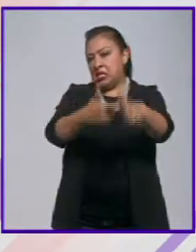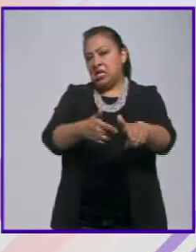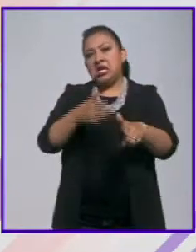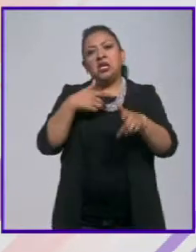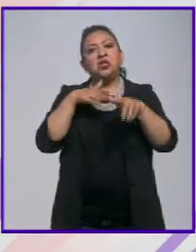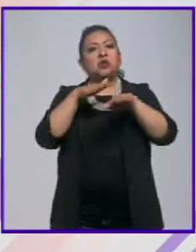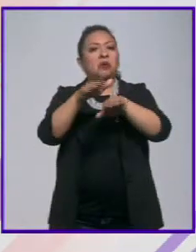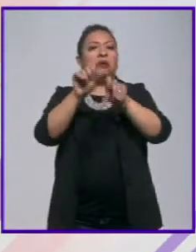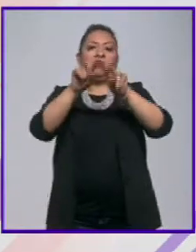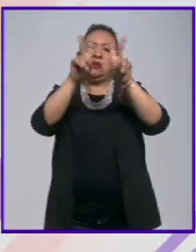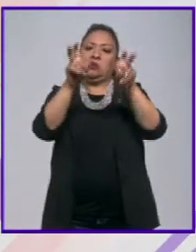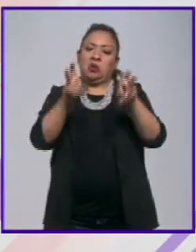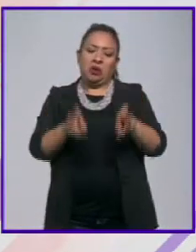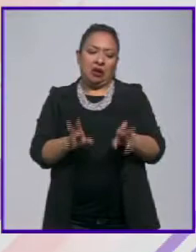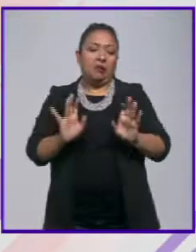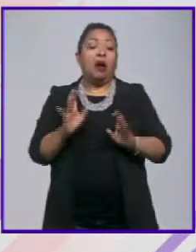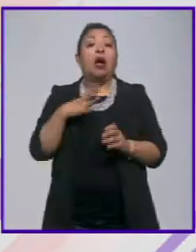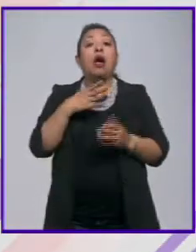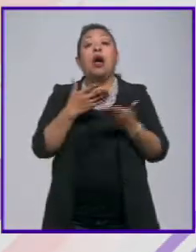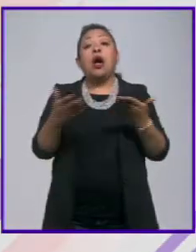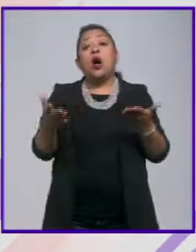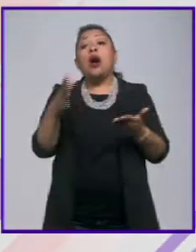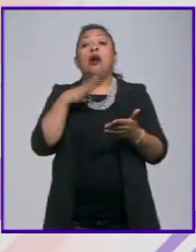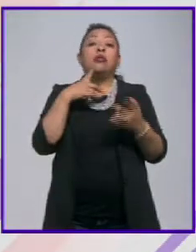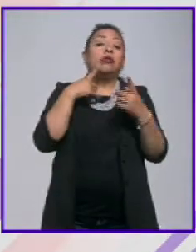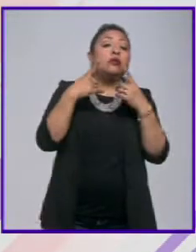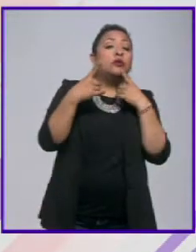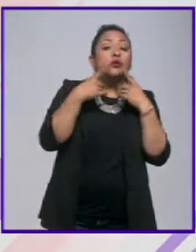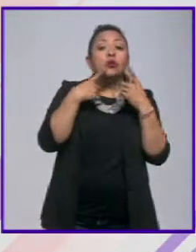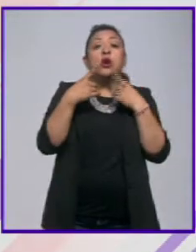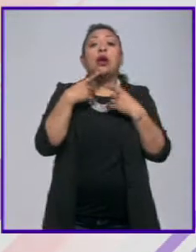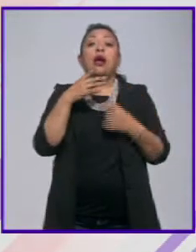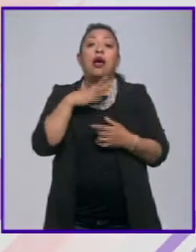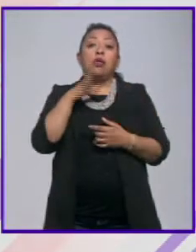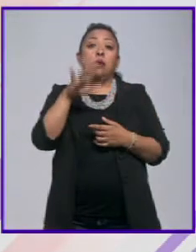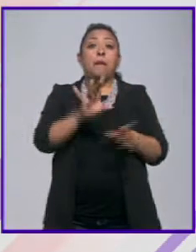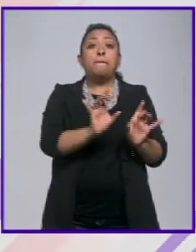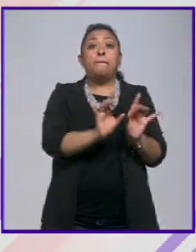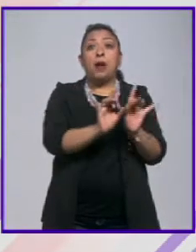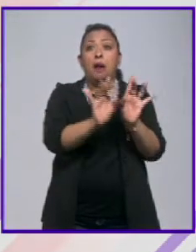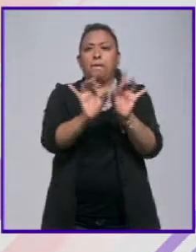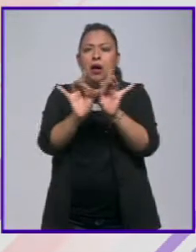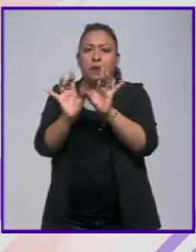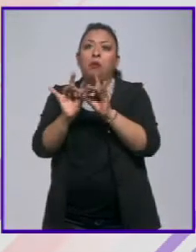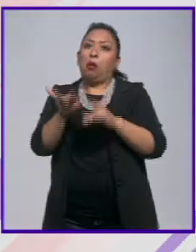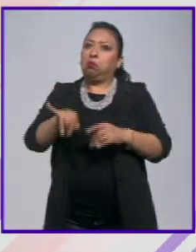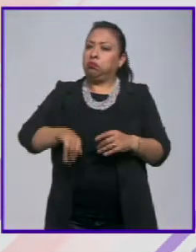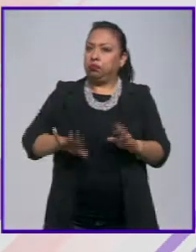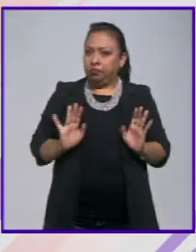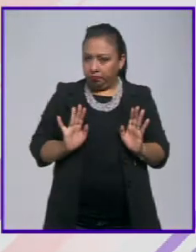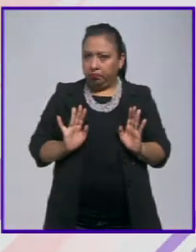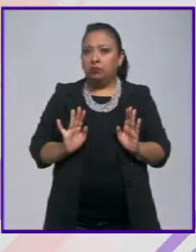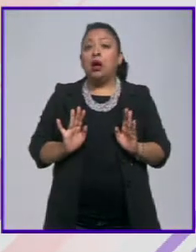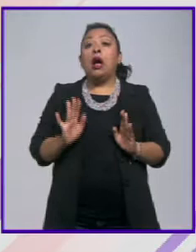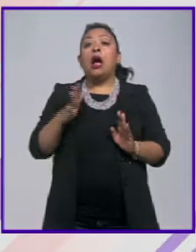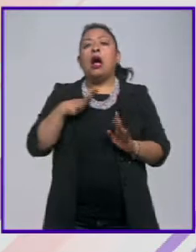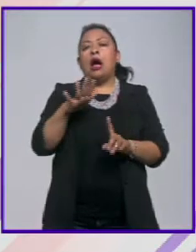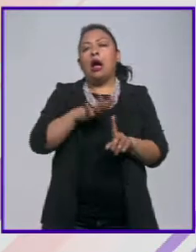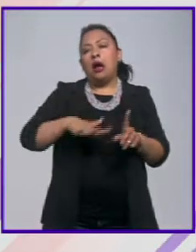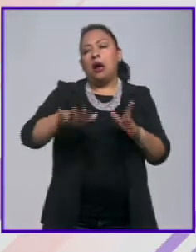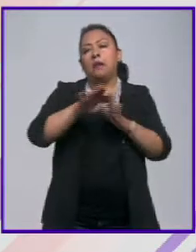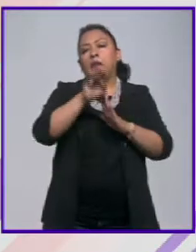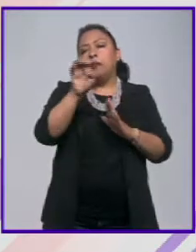acerca de estos asuntos y hablándolo, generando discusión. Se están dando fenómenos muy, muy interesantes en el ámbito,